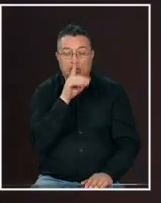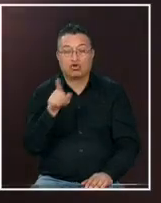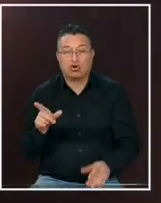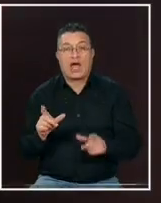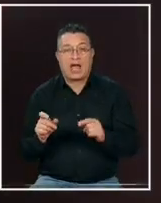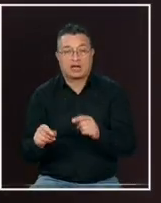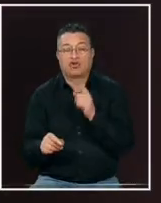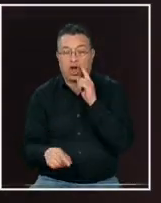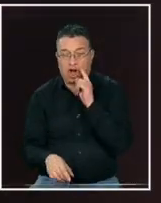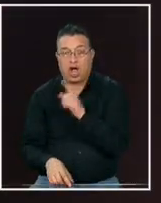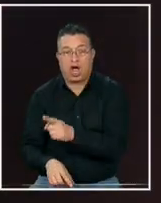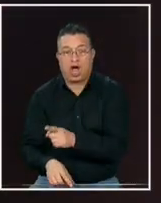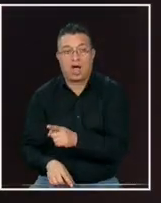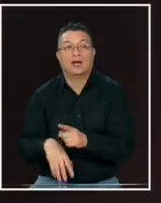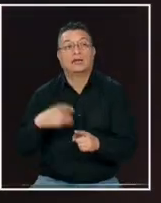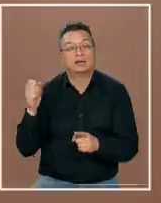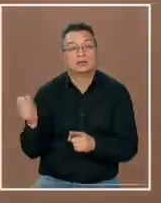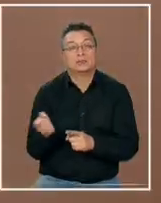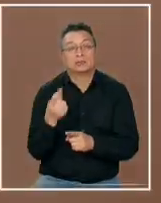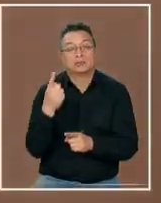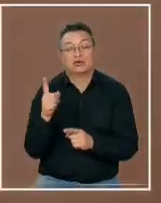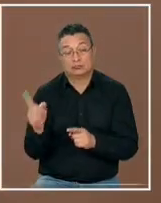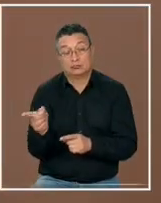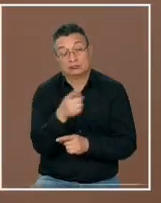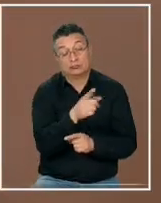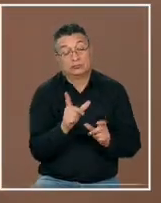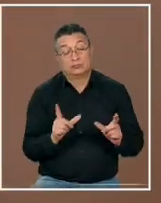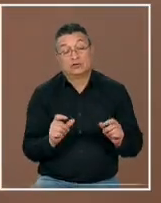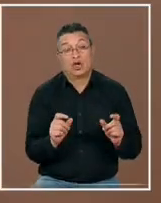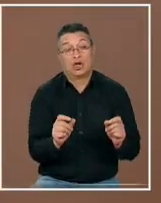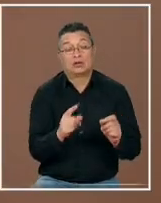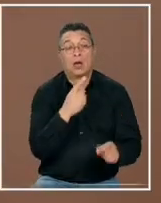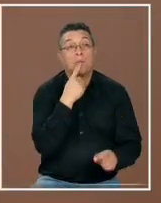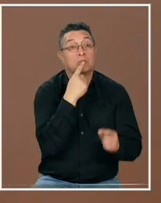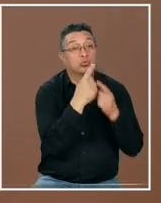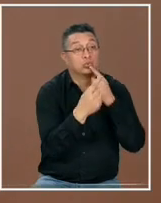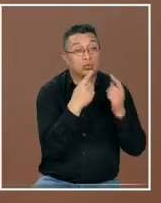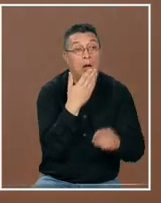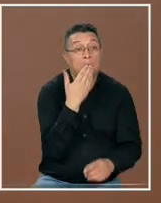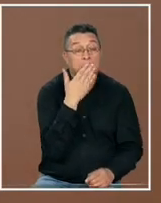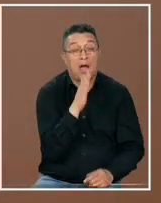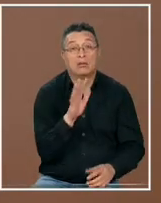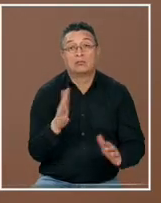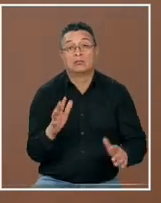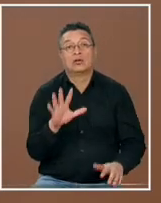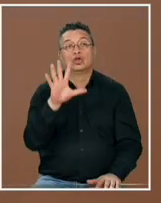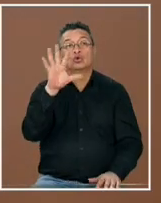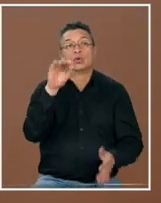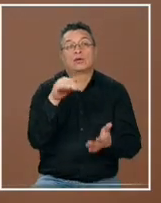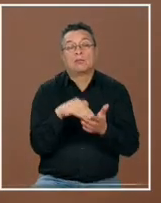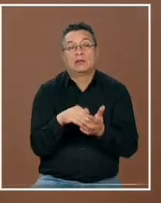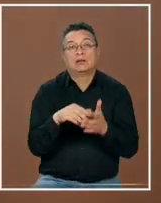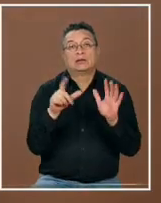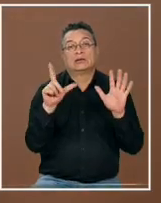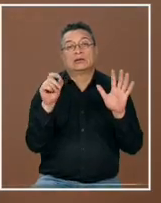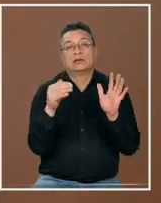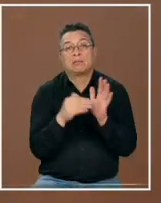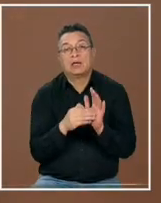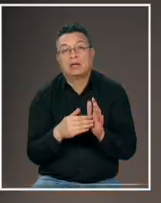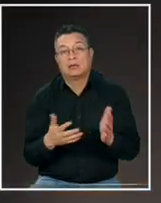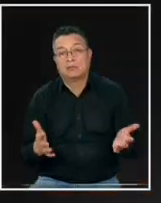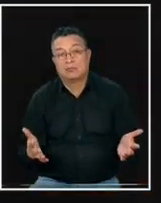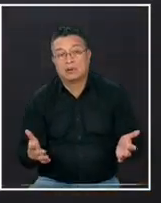y primero se lleva al oncólogo solamente una consulta especialista estamos hablando de 50 mil 60 mil pesos